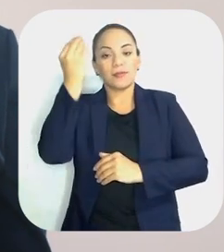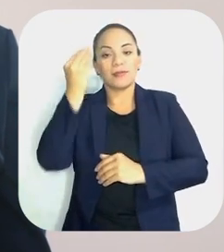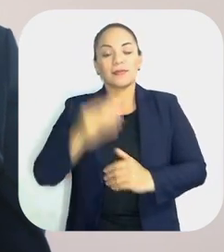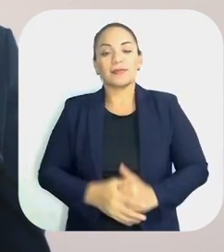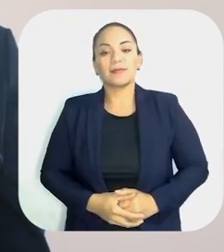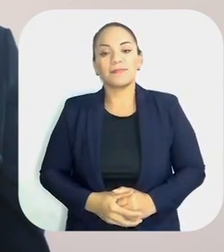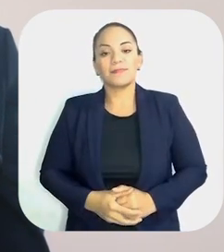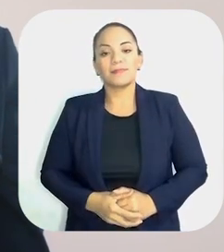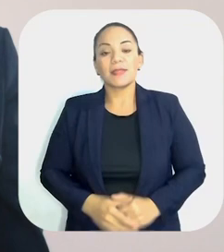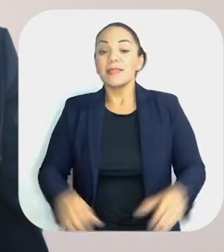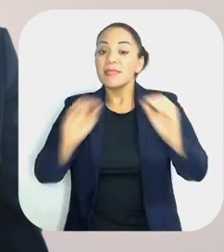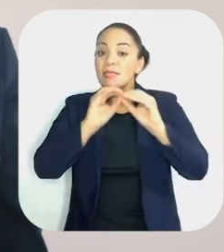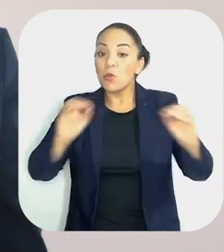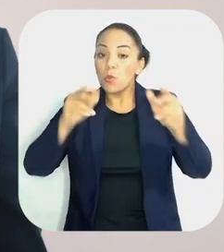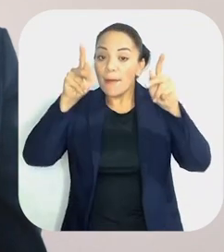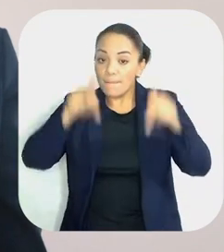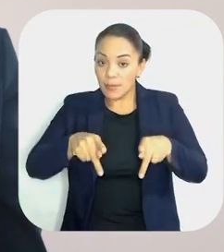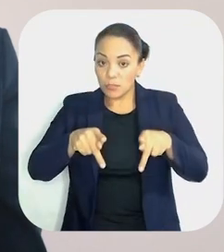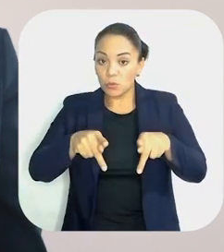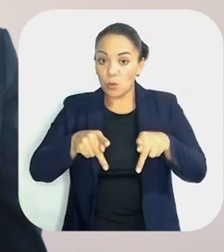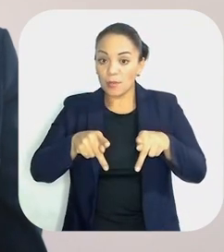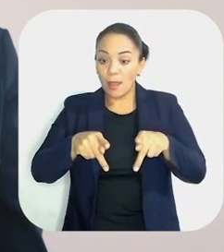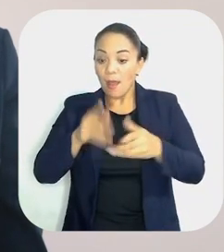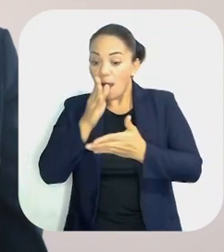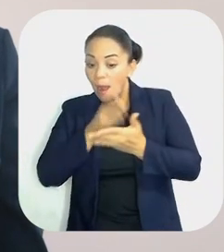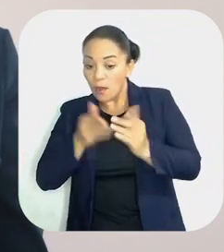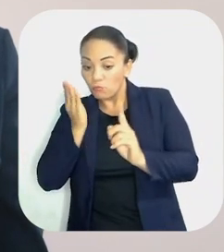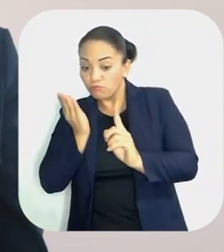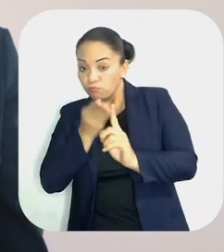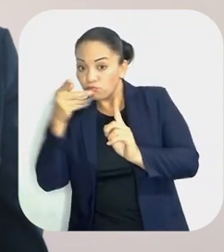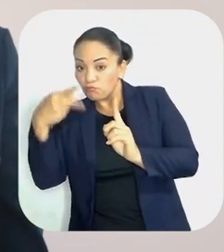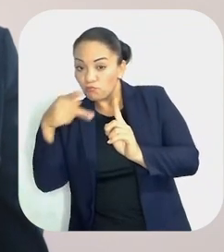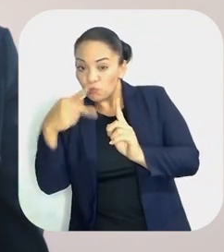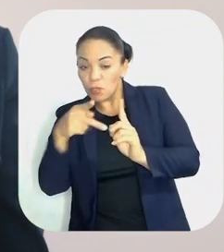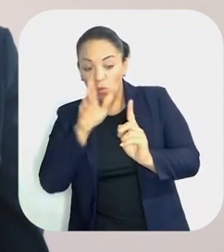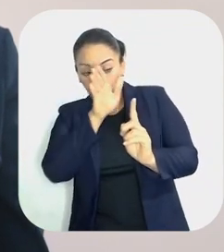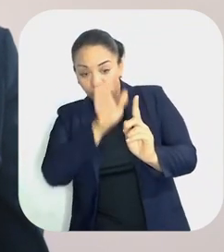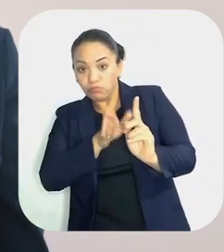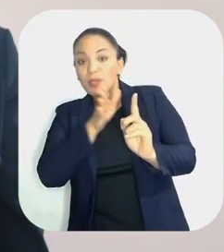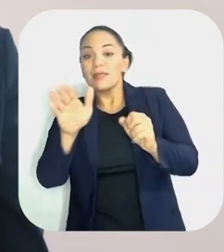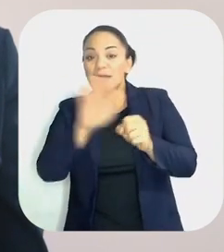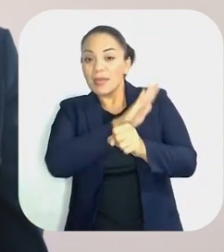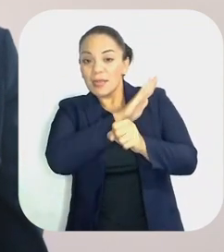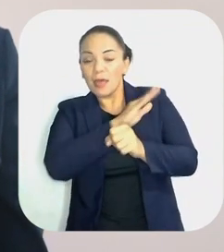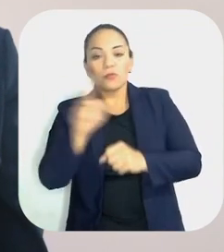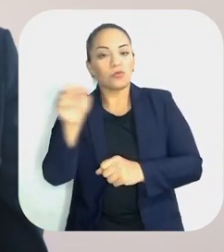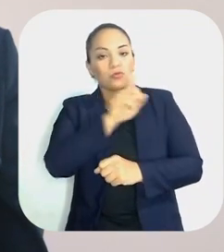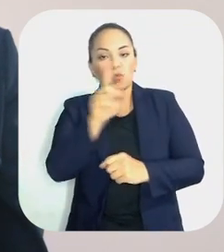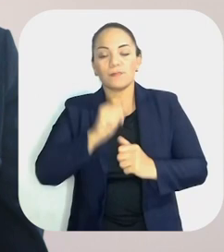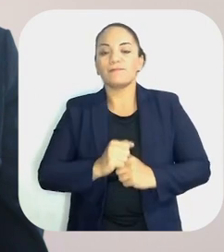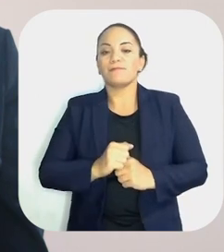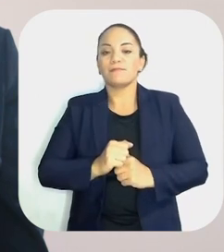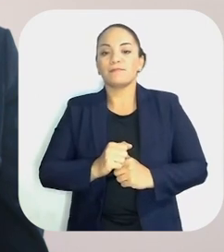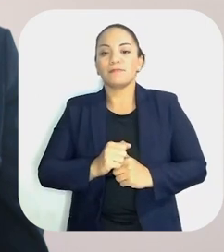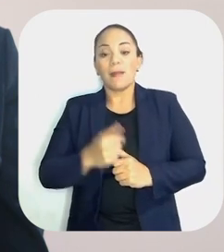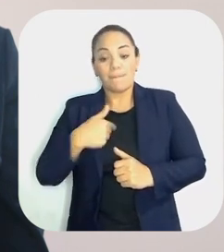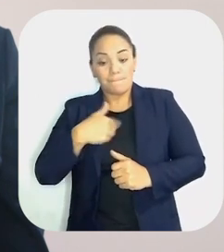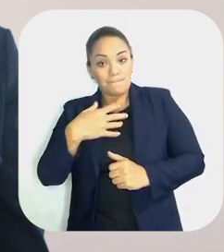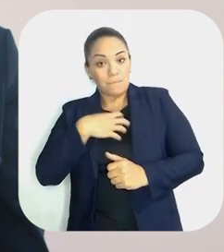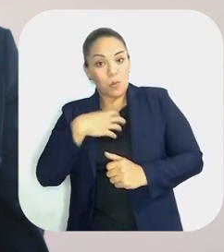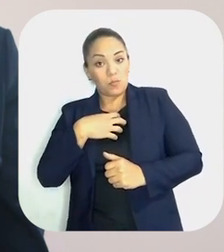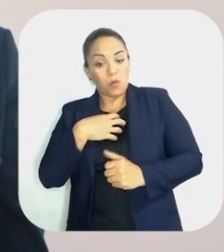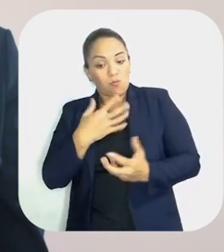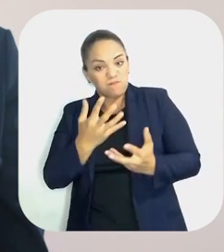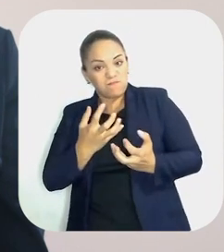niñas y adolescentes. Ninguna persona puede poner en riesgo la integridad de las personas menores de edad, interponiendo sus